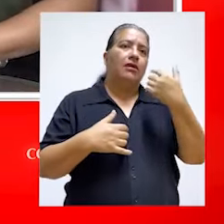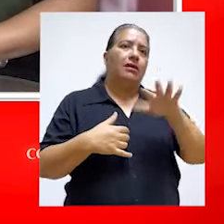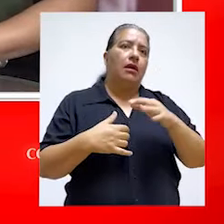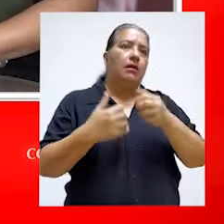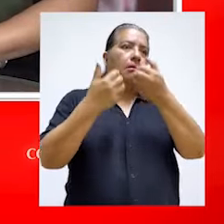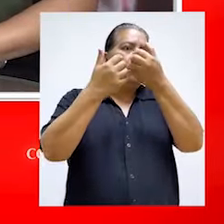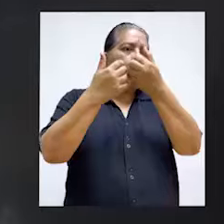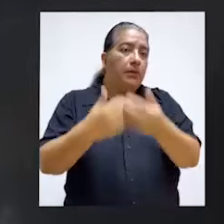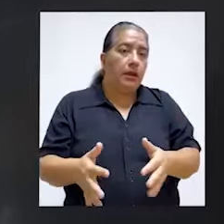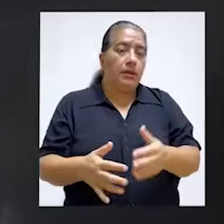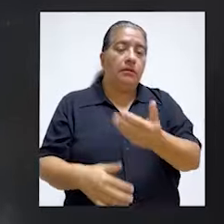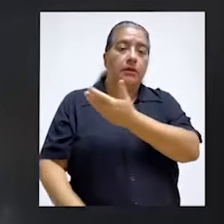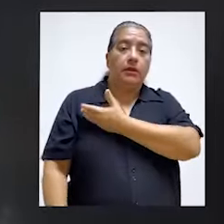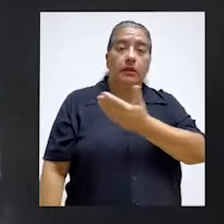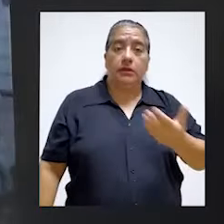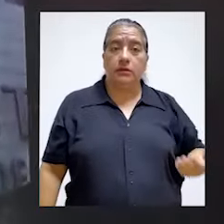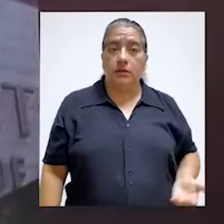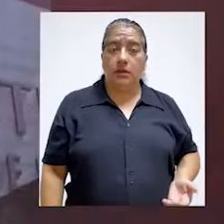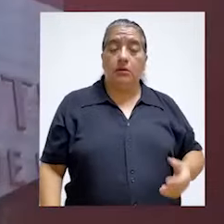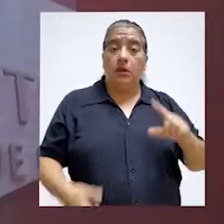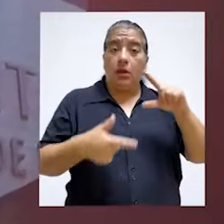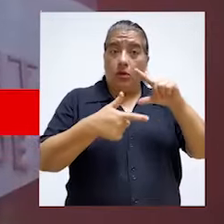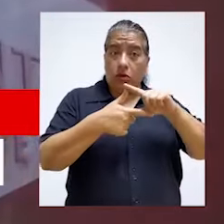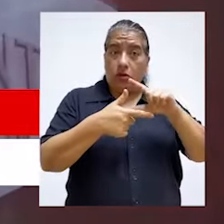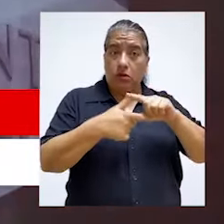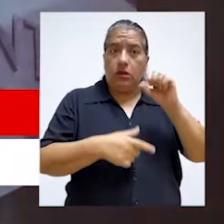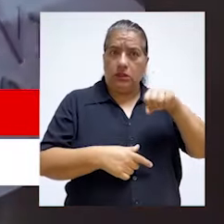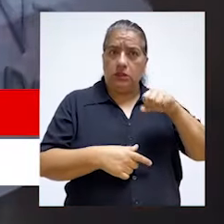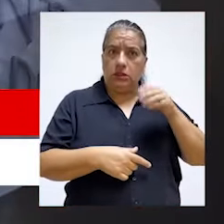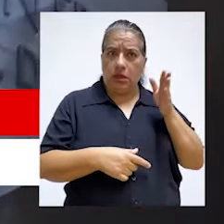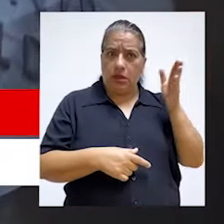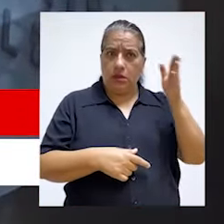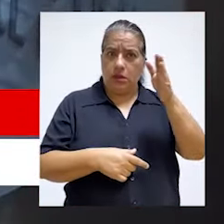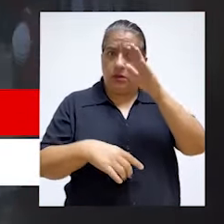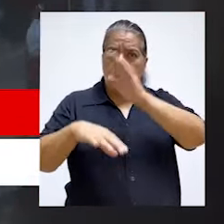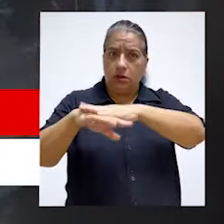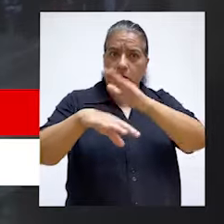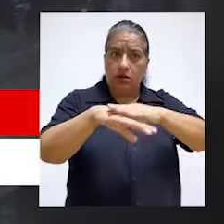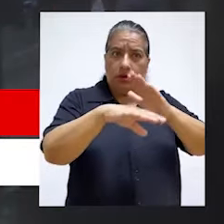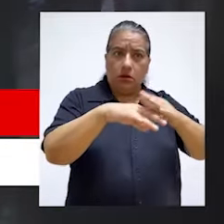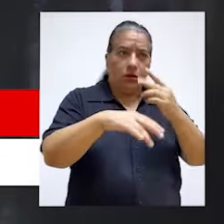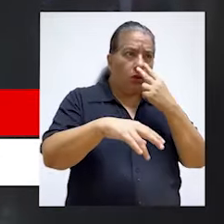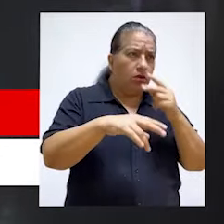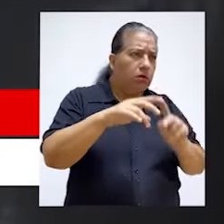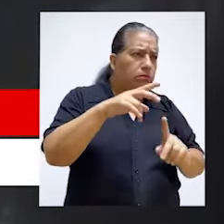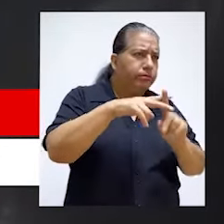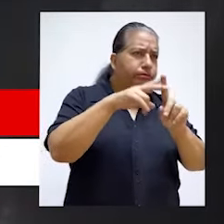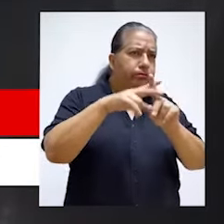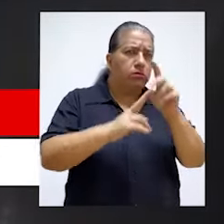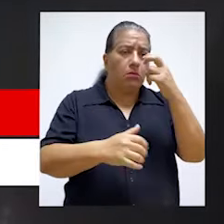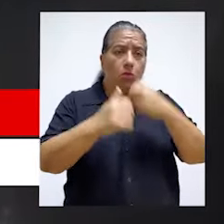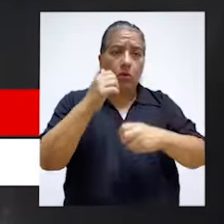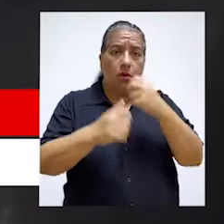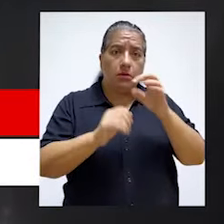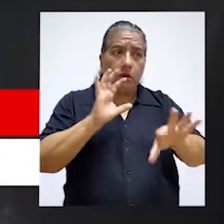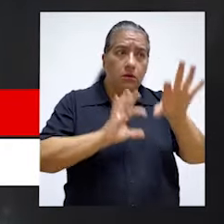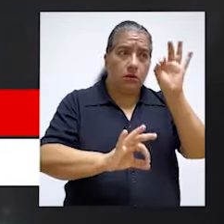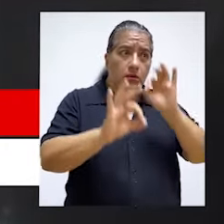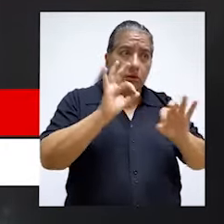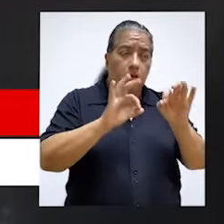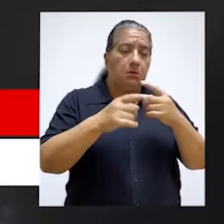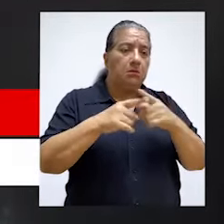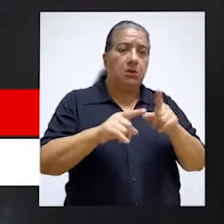pero poco o nada se corrige. Es correcto. Sin embargo, lo que sí observamos es que este acompañamiento está sirviendo de mucho. Fíjate que esta cifra que te